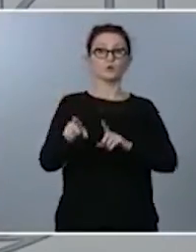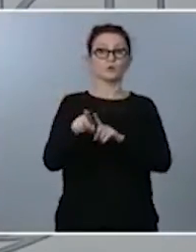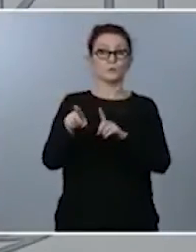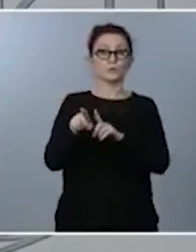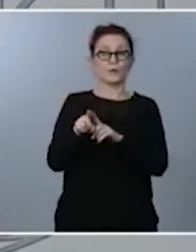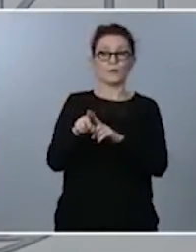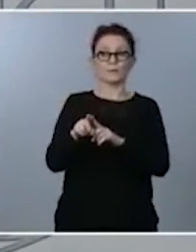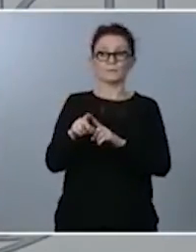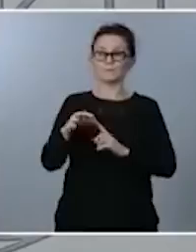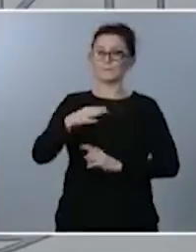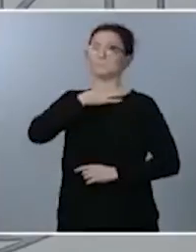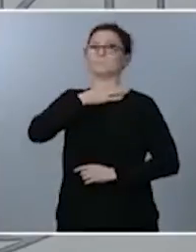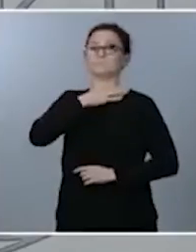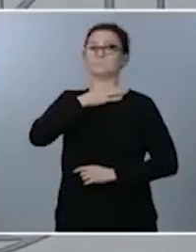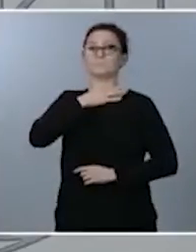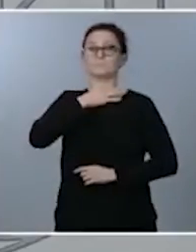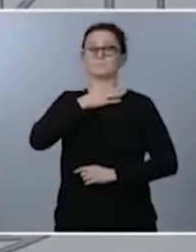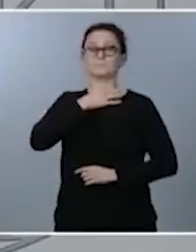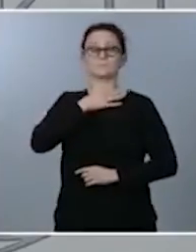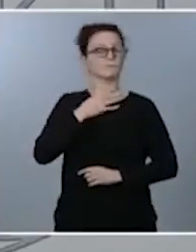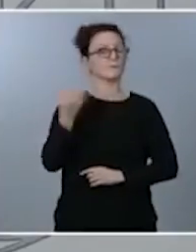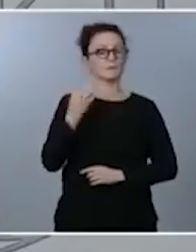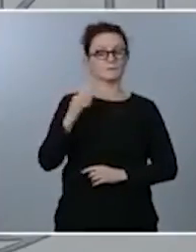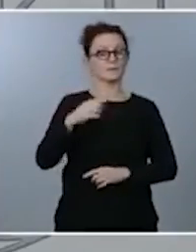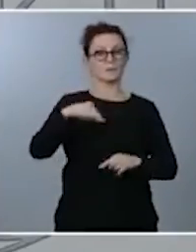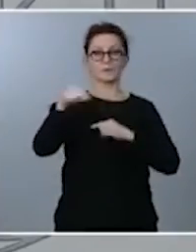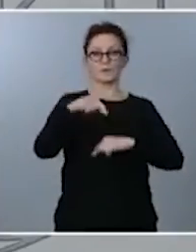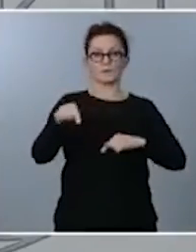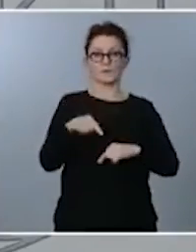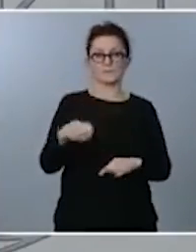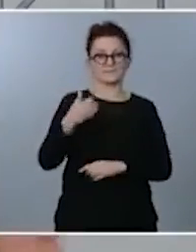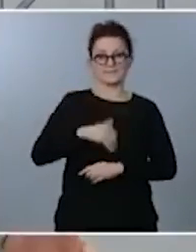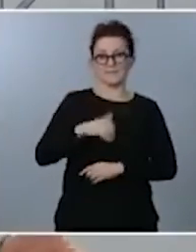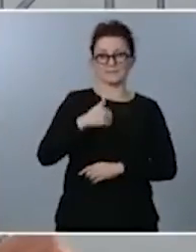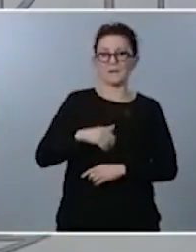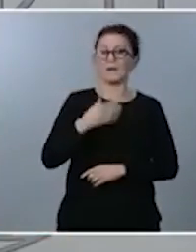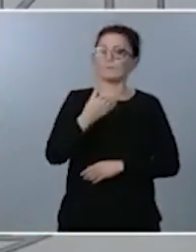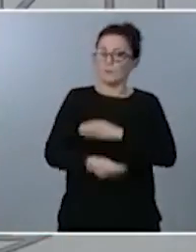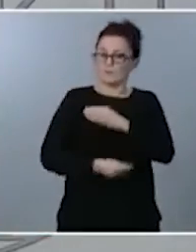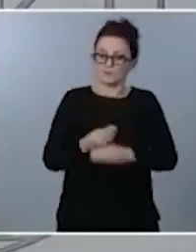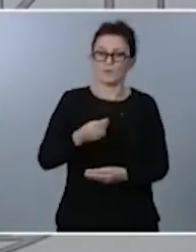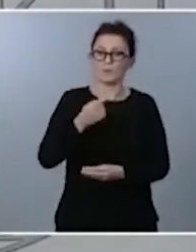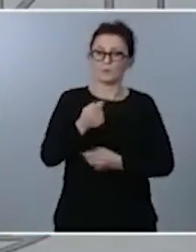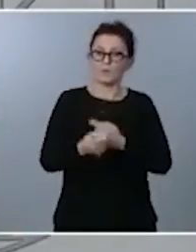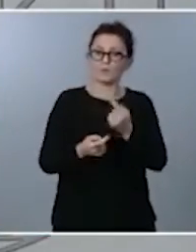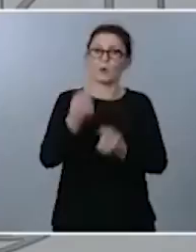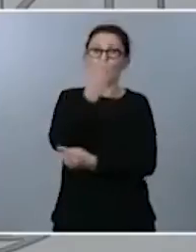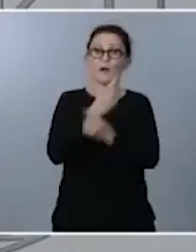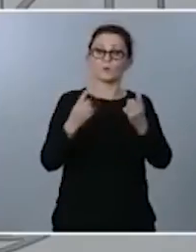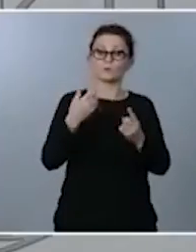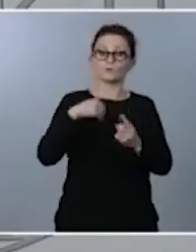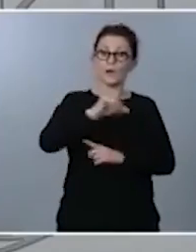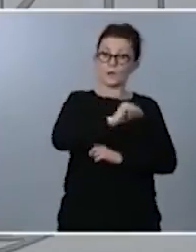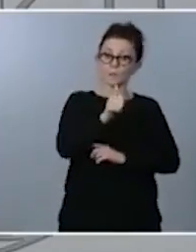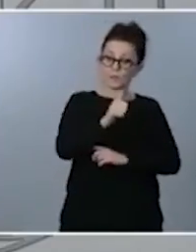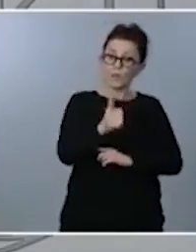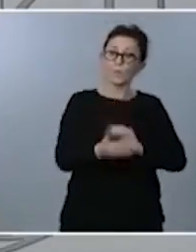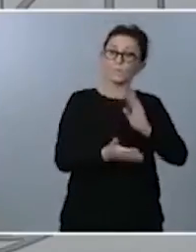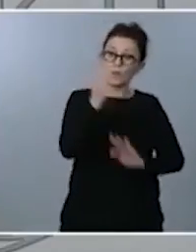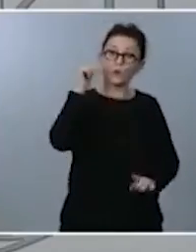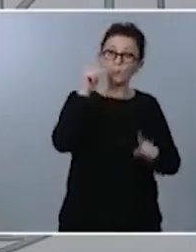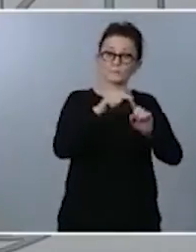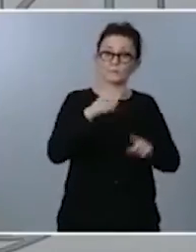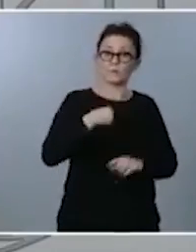encorsetamiento esto hay que corregirlo lo vamos a hacer de forma progresiva algunas figuras ya aprobadas van en esa dirección algunos ajustes que hemos